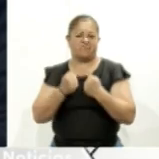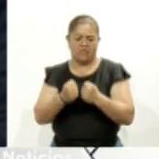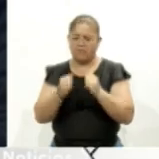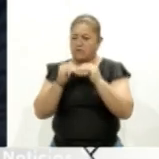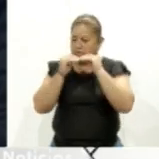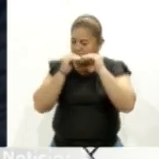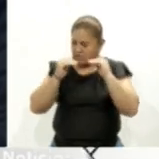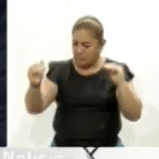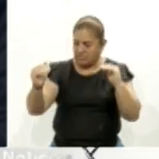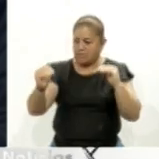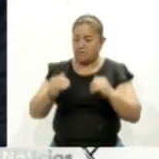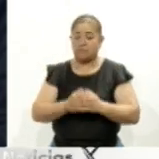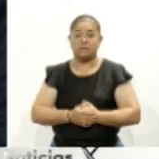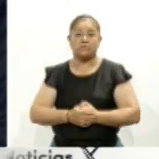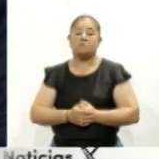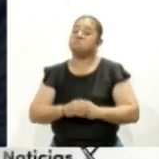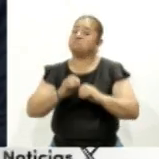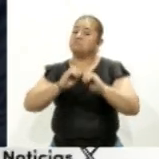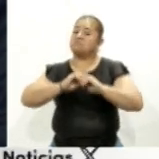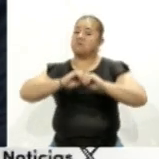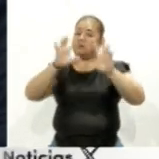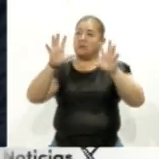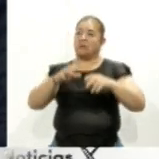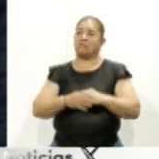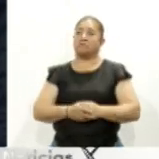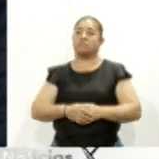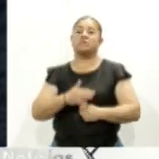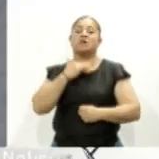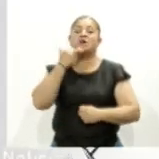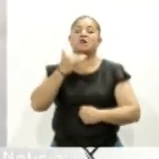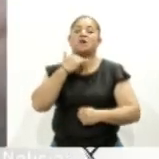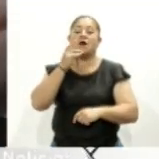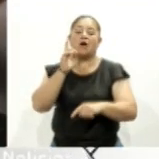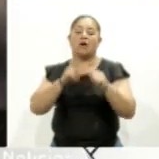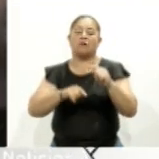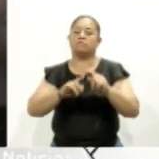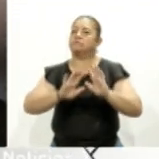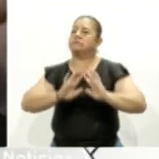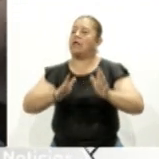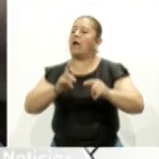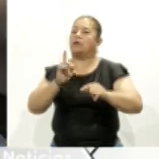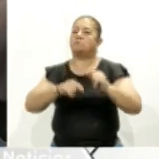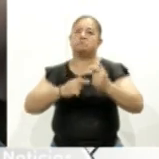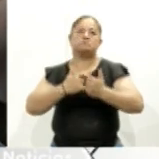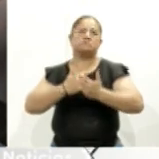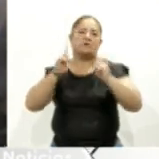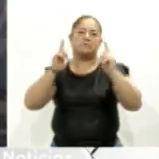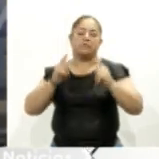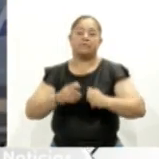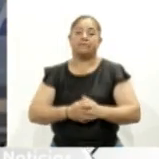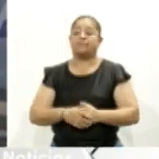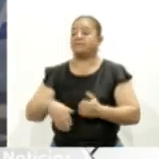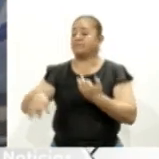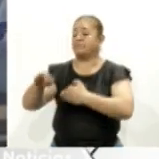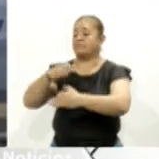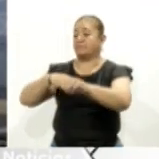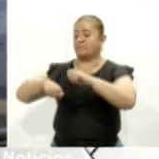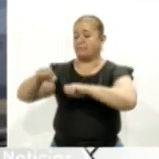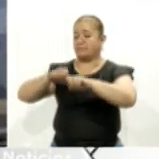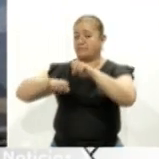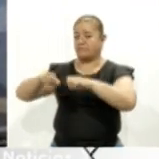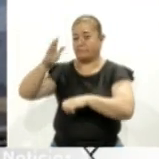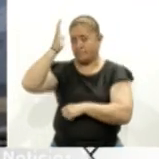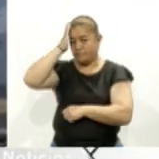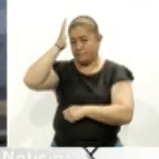excitativas, pero desde luego, libres de corrupción. Los empresarios coincidieron en que la transparencia